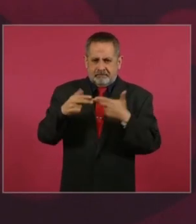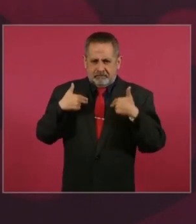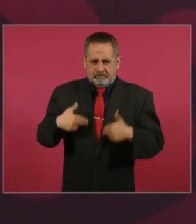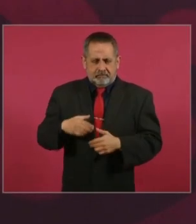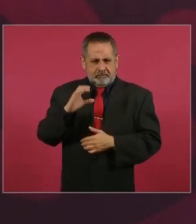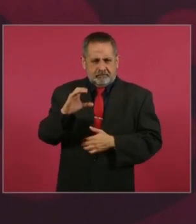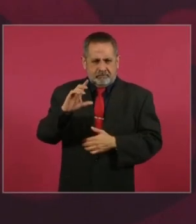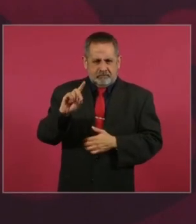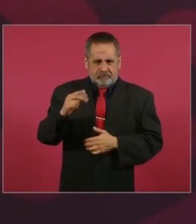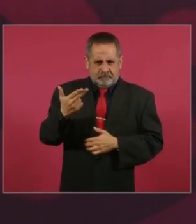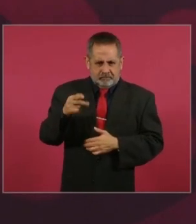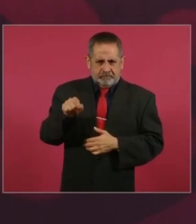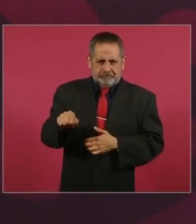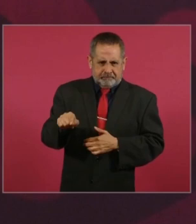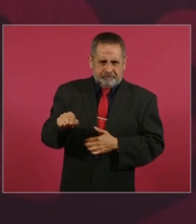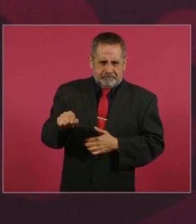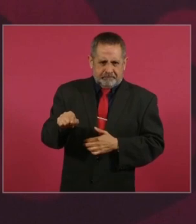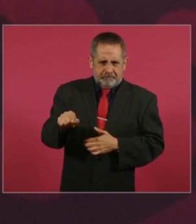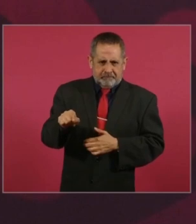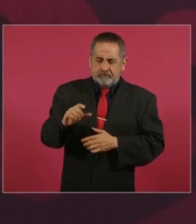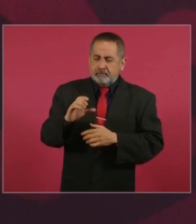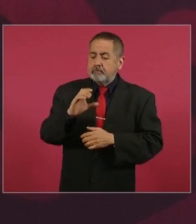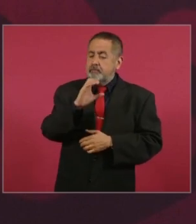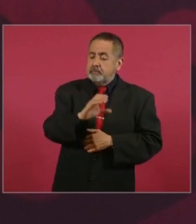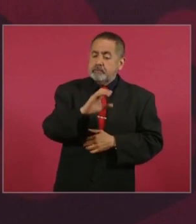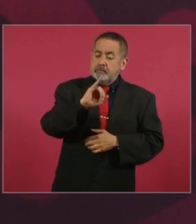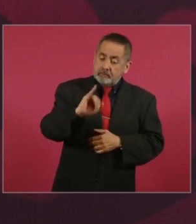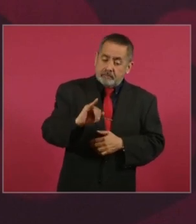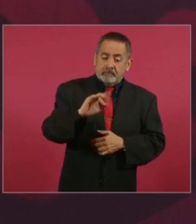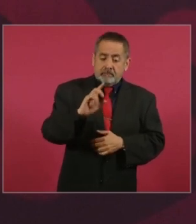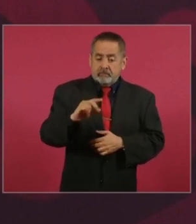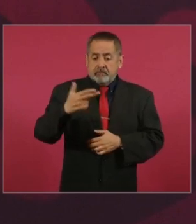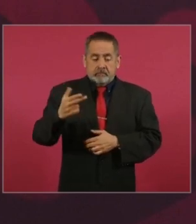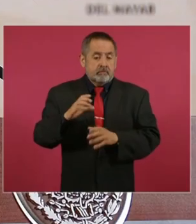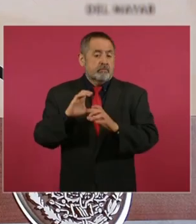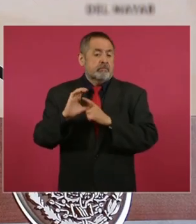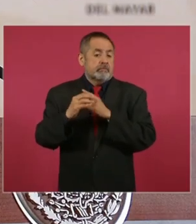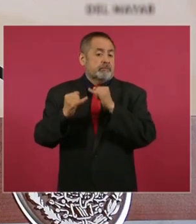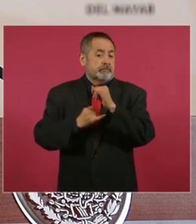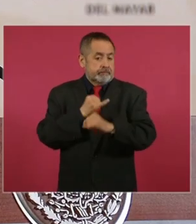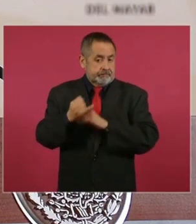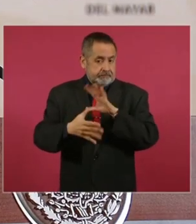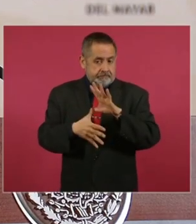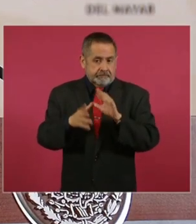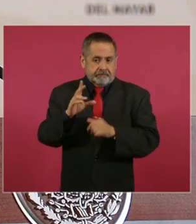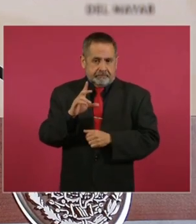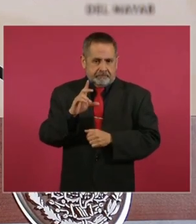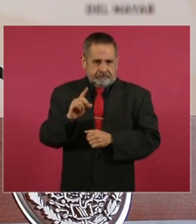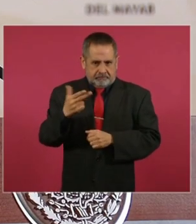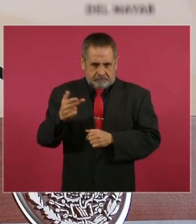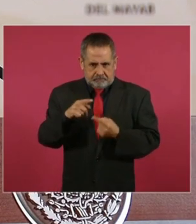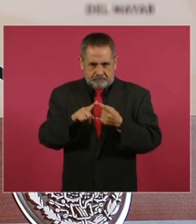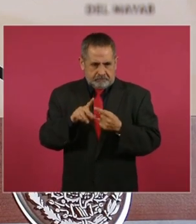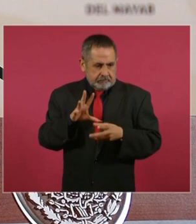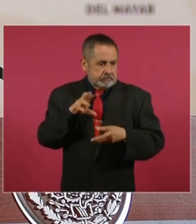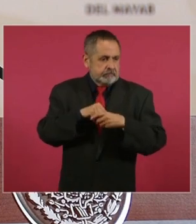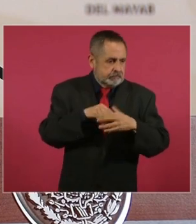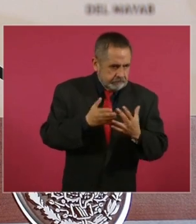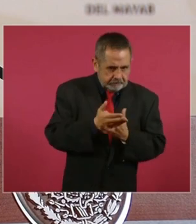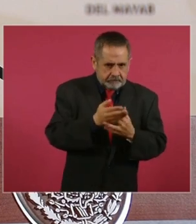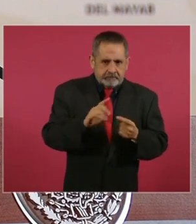Humanos, la Comisión Interamericana de Derechos Humanos. Luego, las